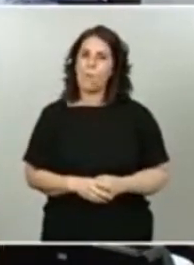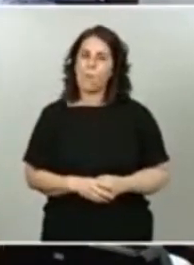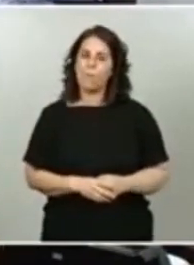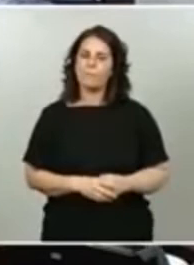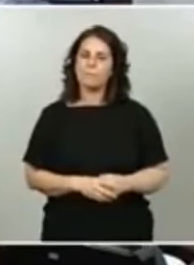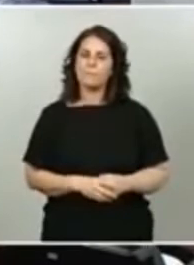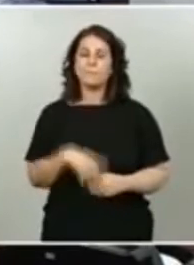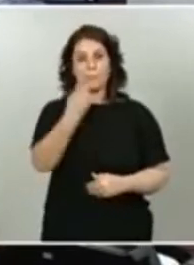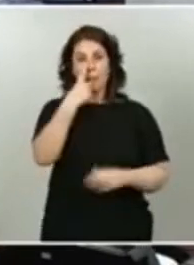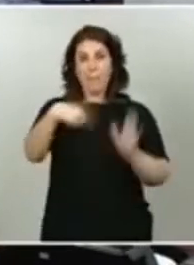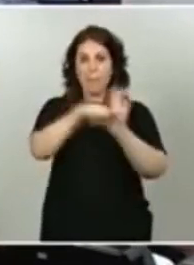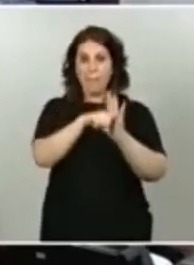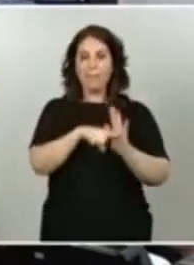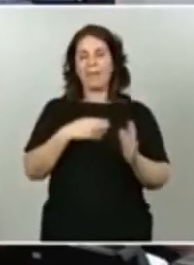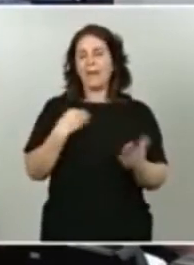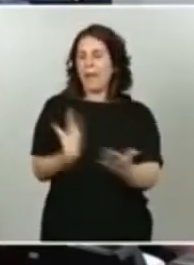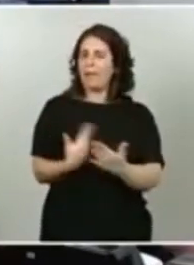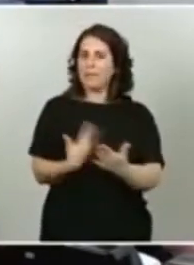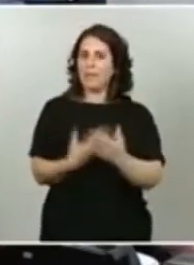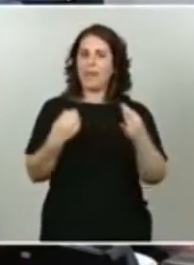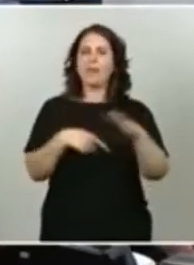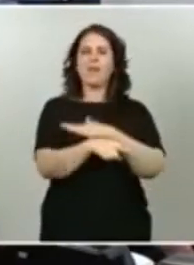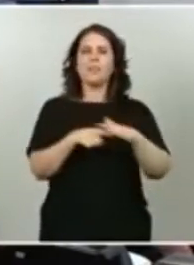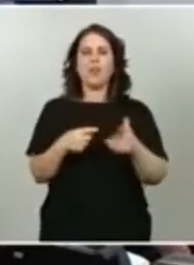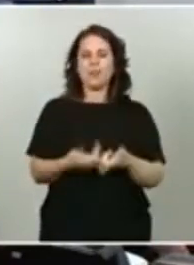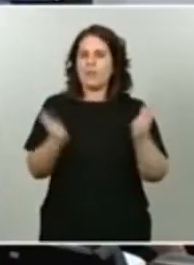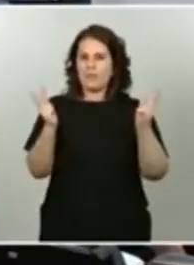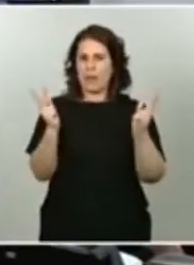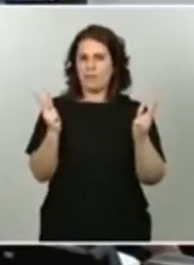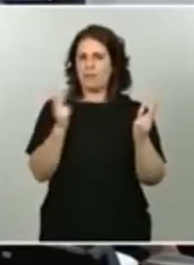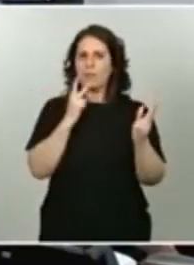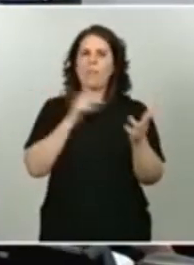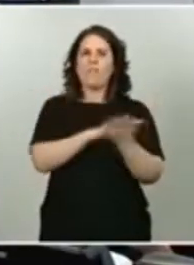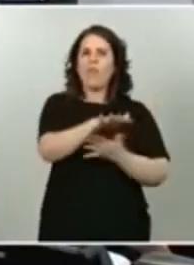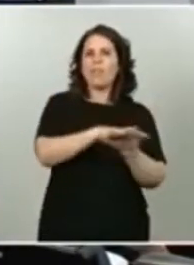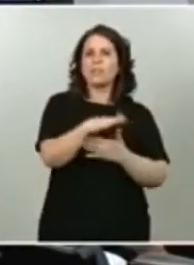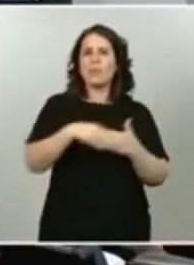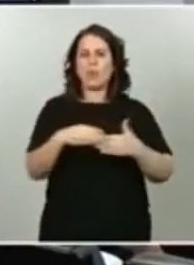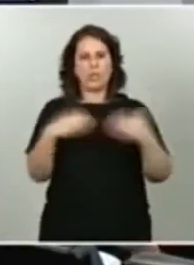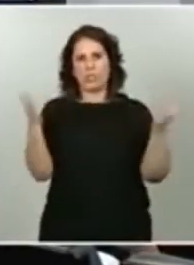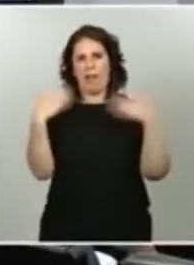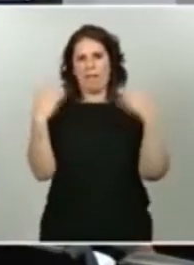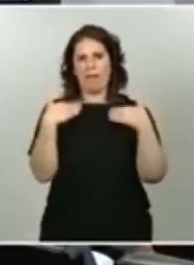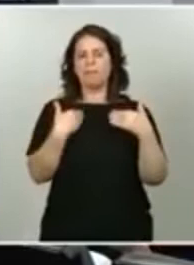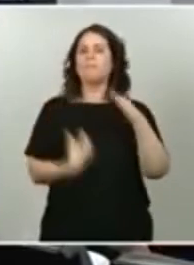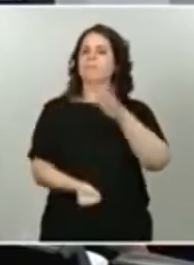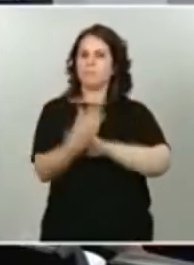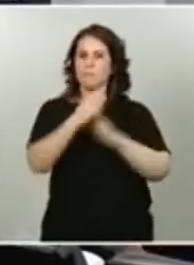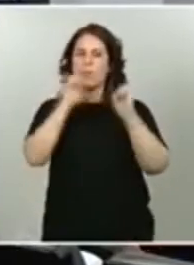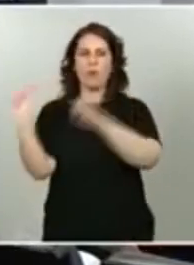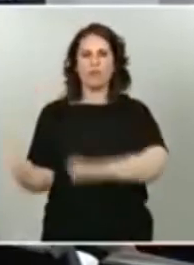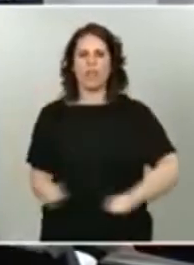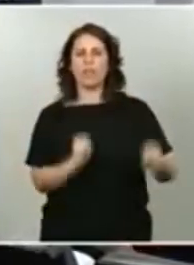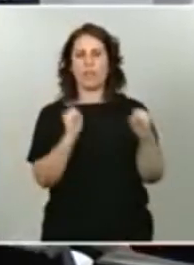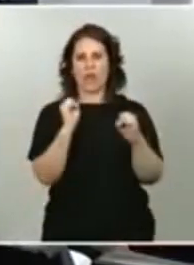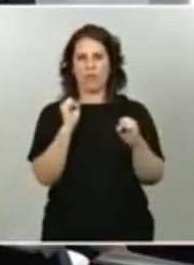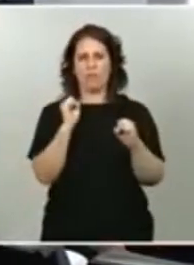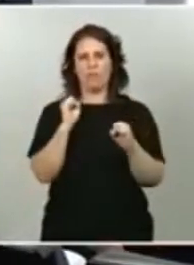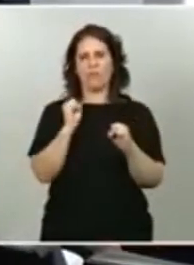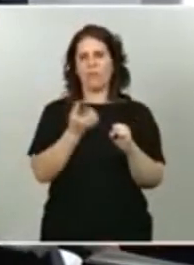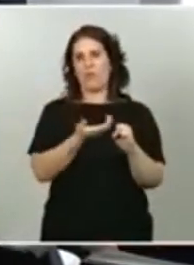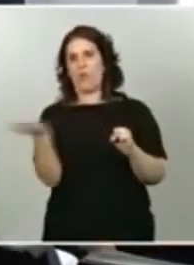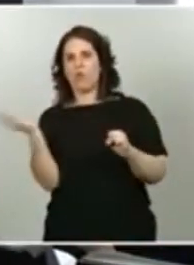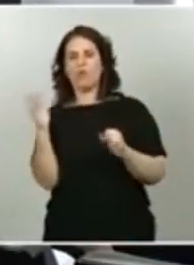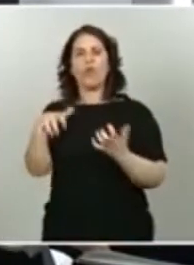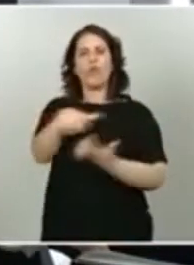gestión libre de influencia de los usuarios y fijar un mecanismo de protección frente a posibles conflictos